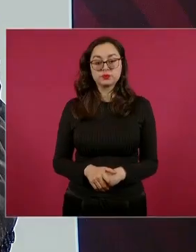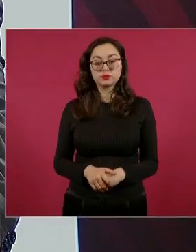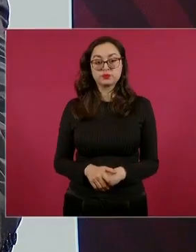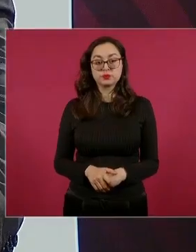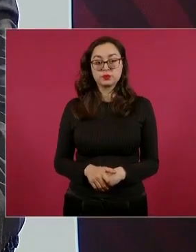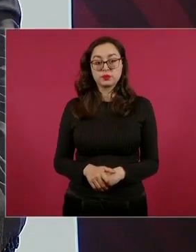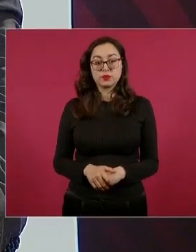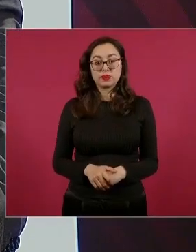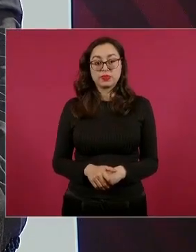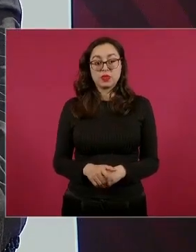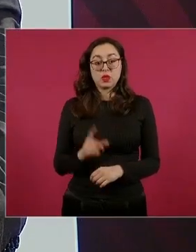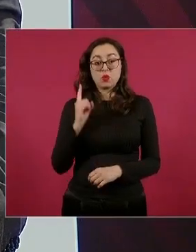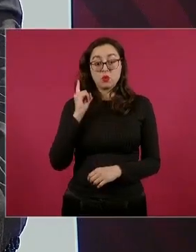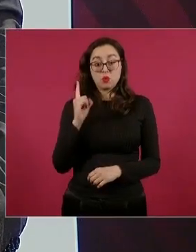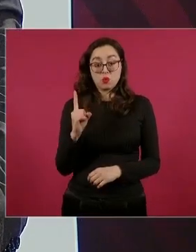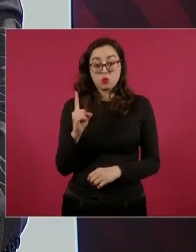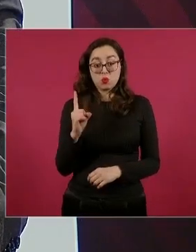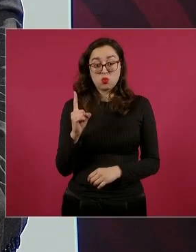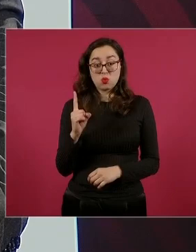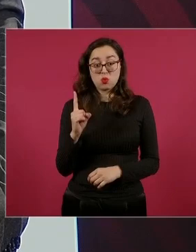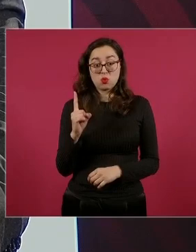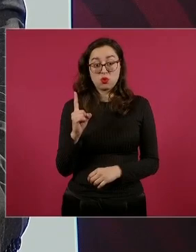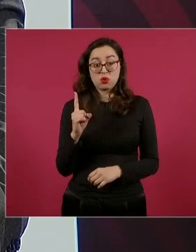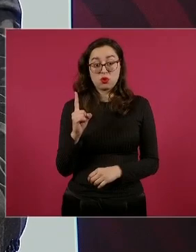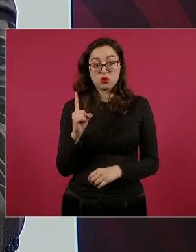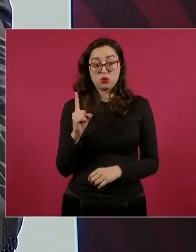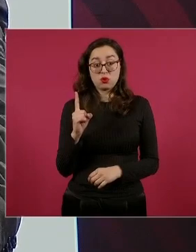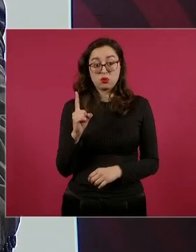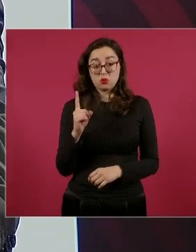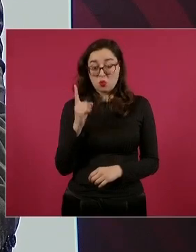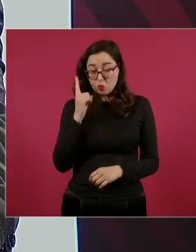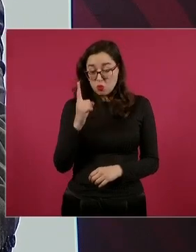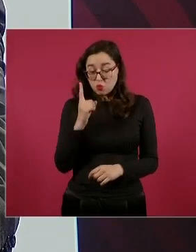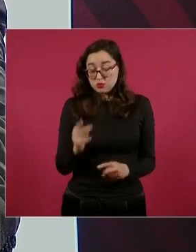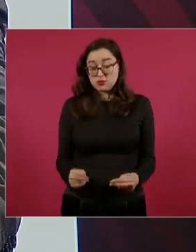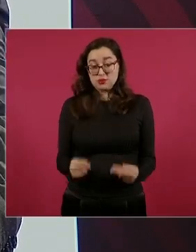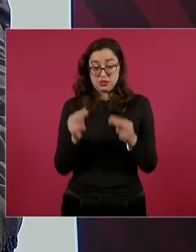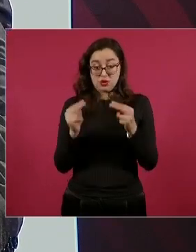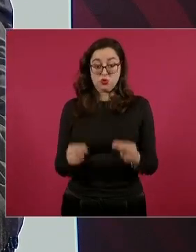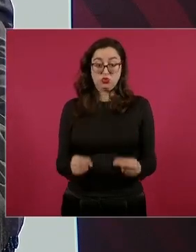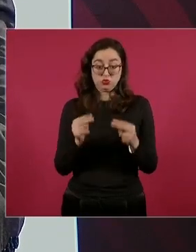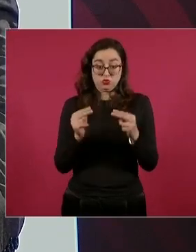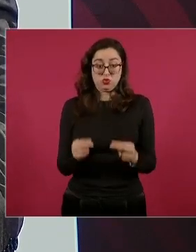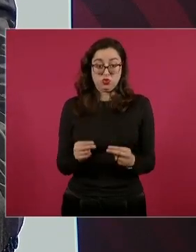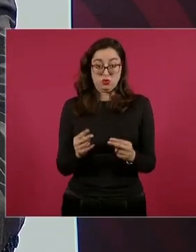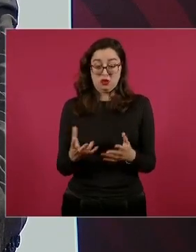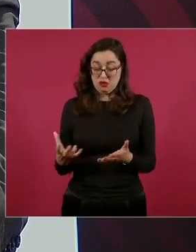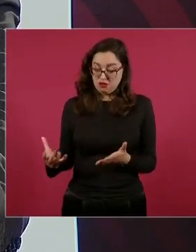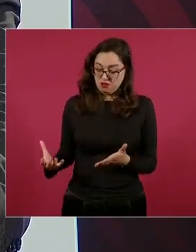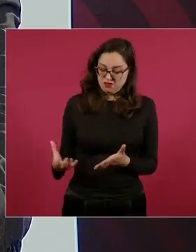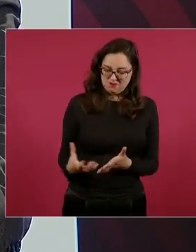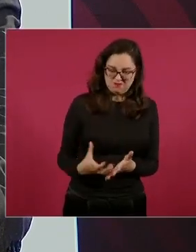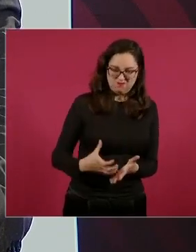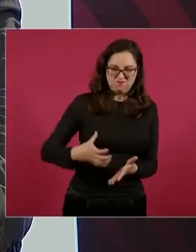Un golpe y